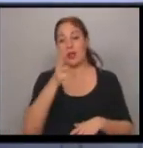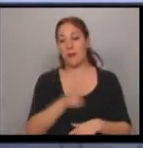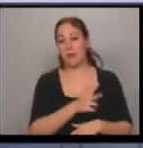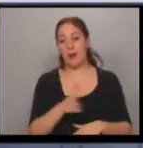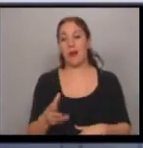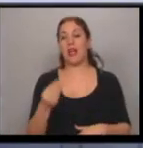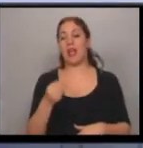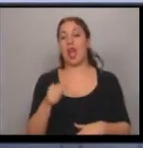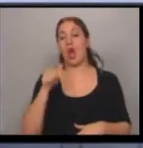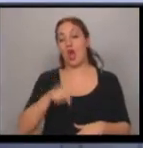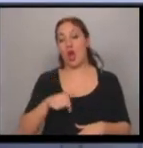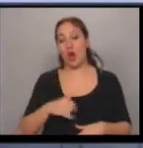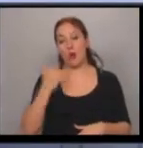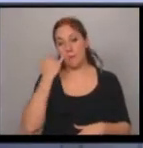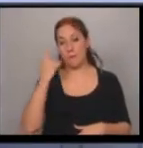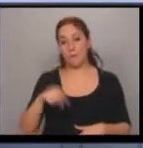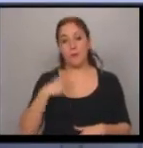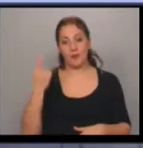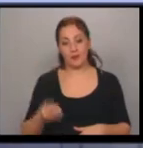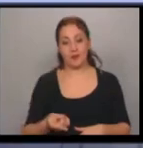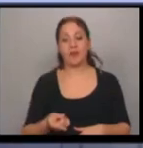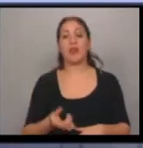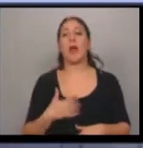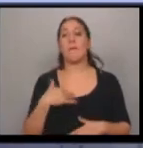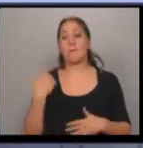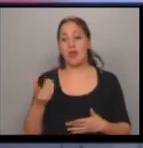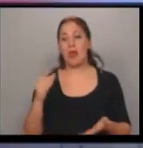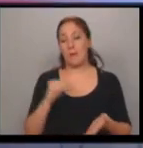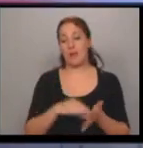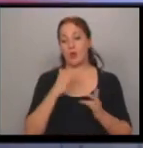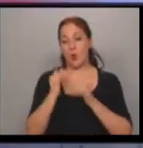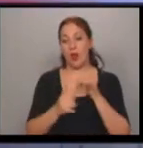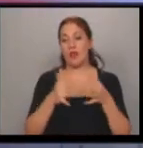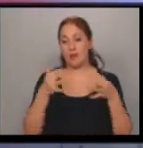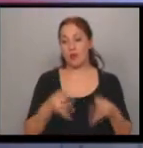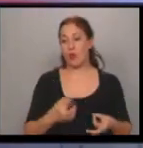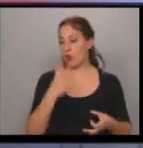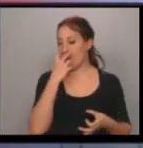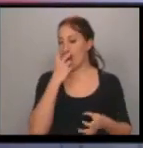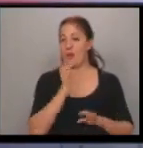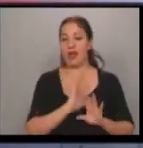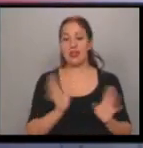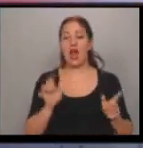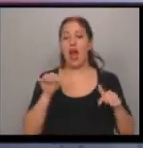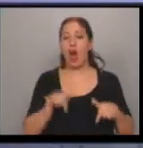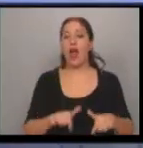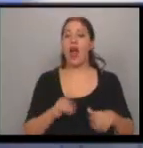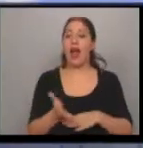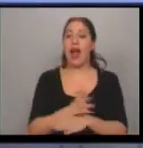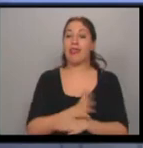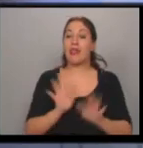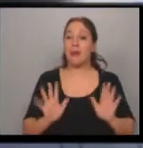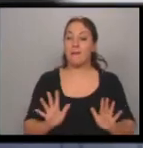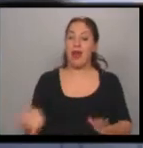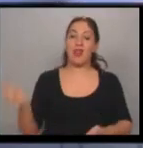va a ser la actividad de hoy y de mañana y mañana se lo seguiremos contando. Pero ciertamente Bolivia ya está viviendo las horas previas para recibir